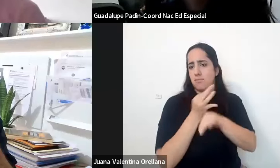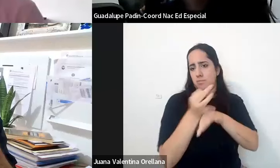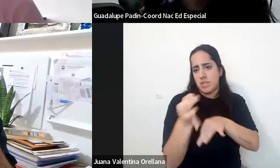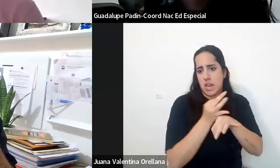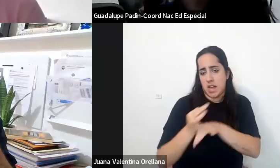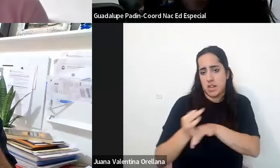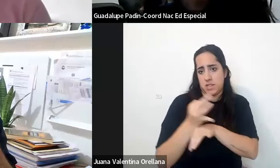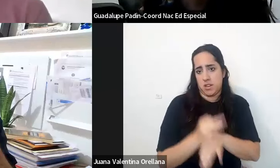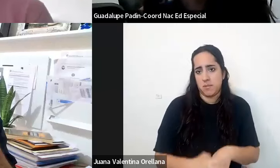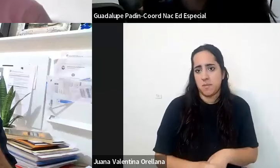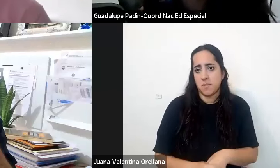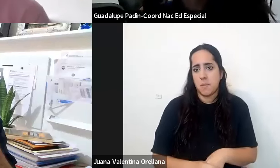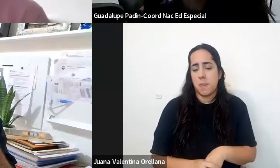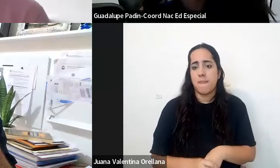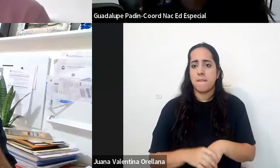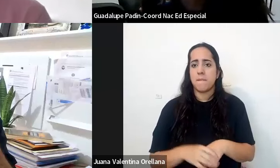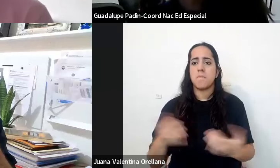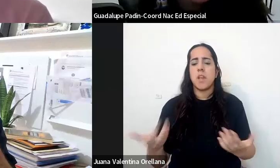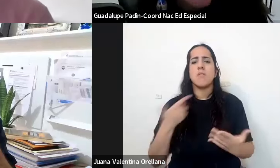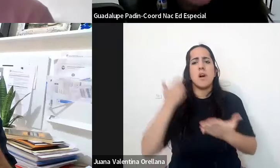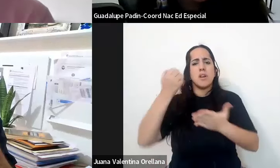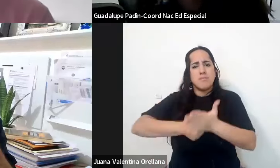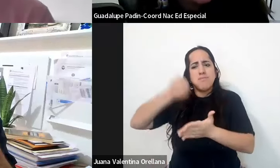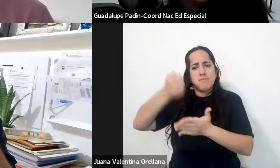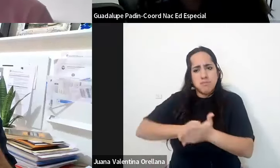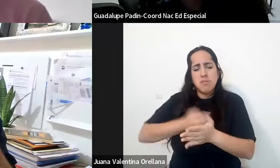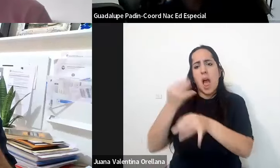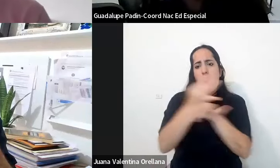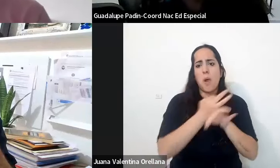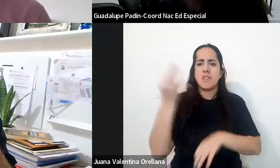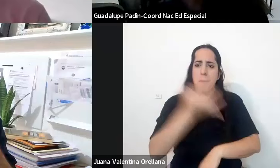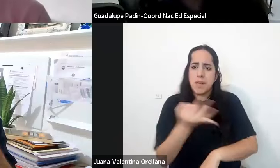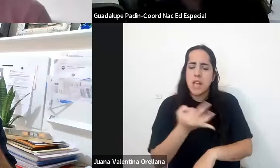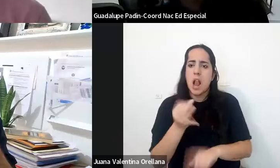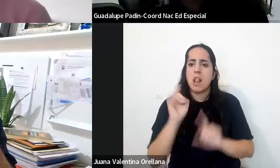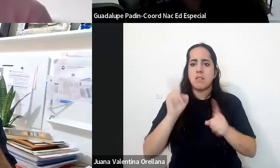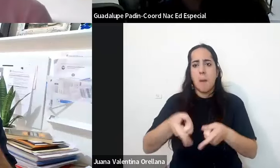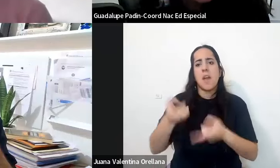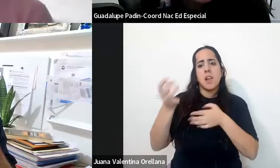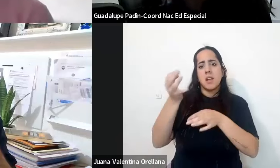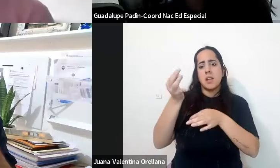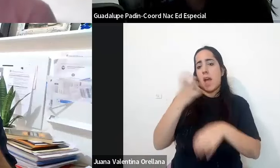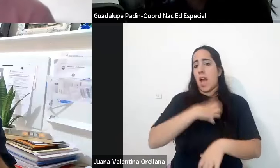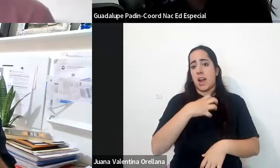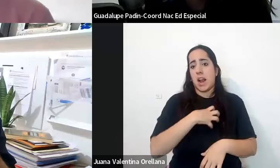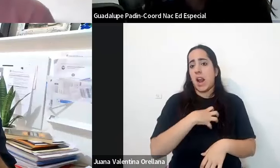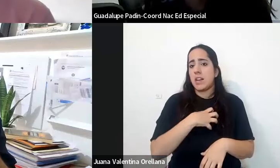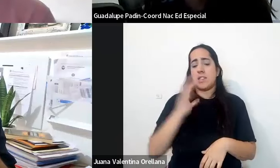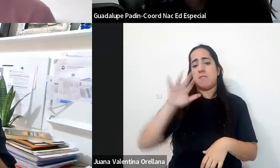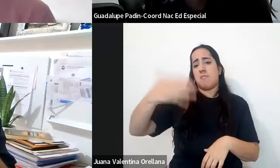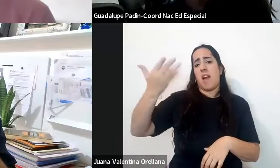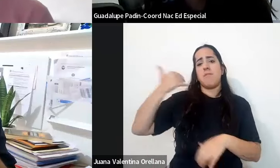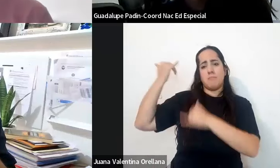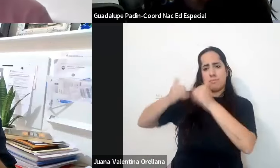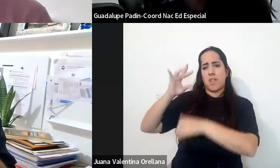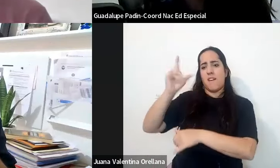y en este sentido los esfuerzos tanto de las escuelas especiales como de las clases que comentaba Denise en